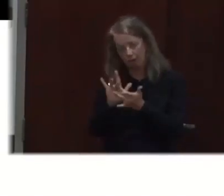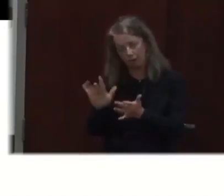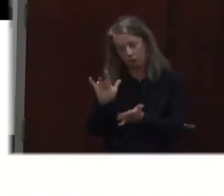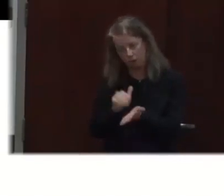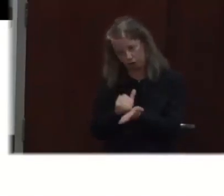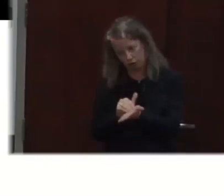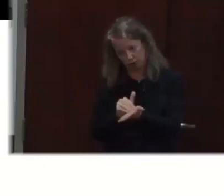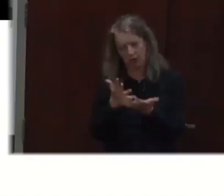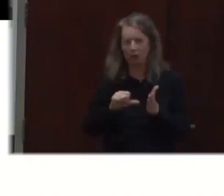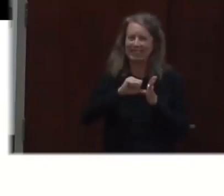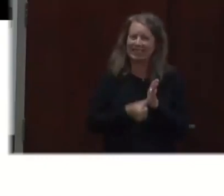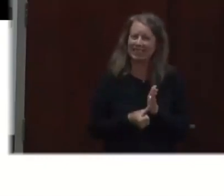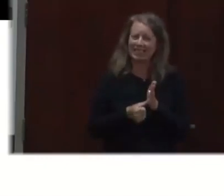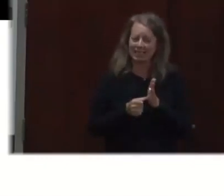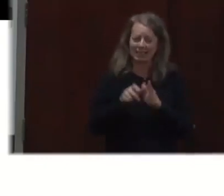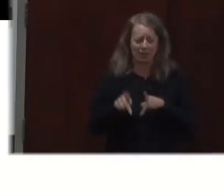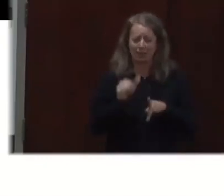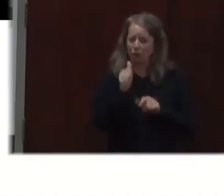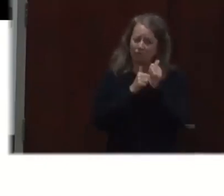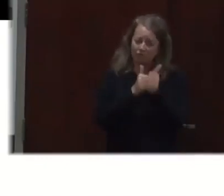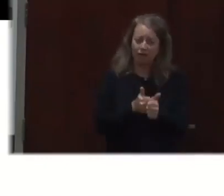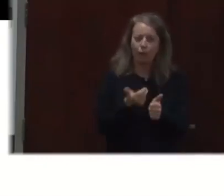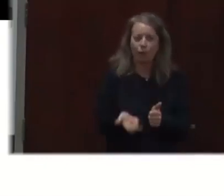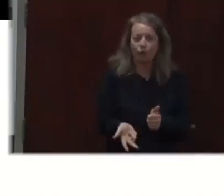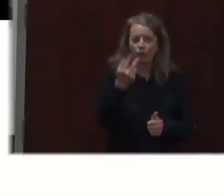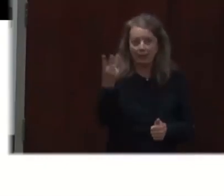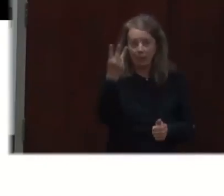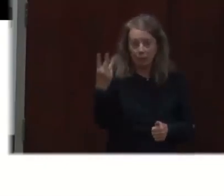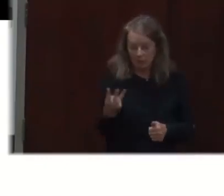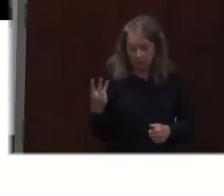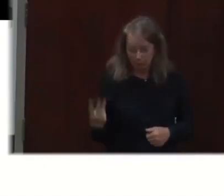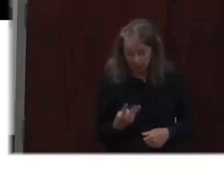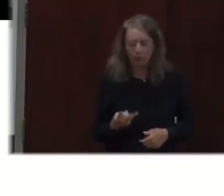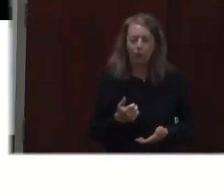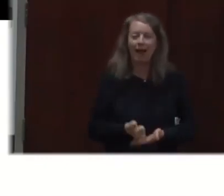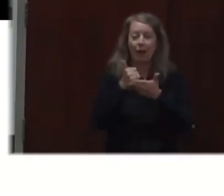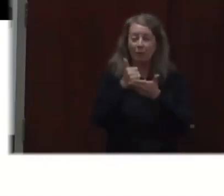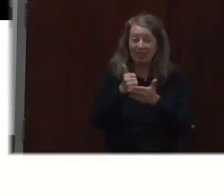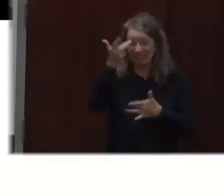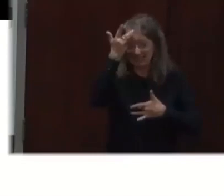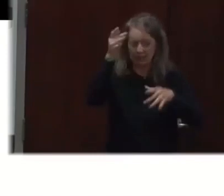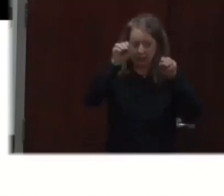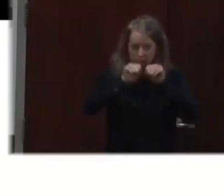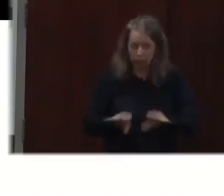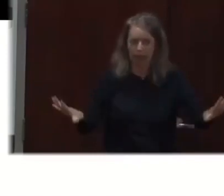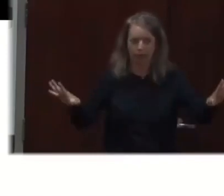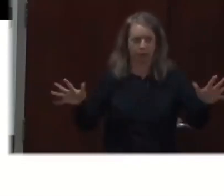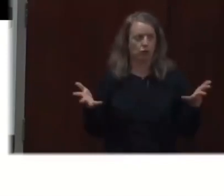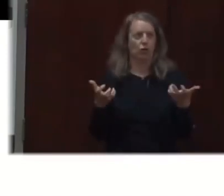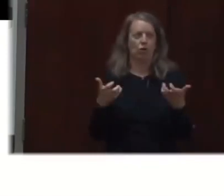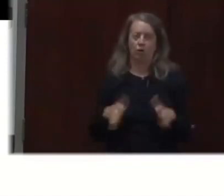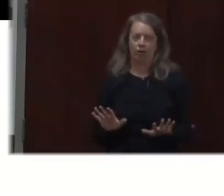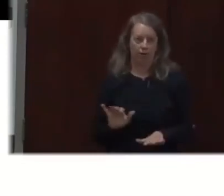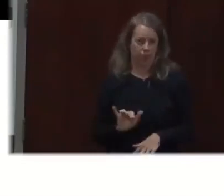Así que, sin duda, queremos que la gente continúe siguiendo estas recomendaciones para no